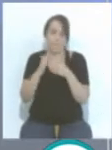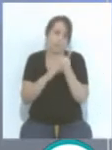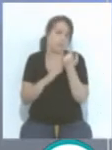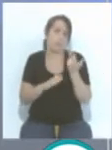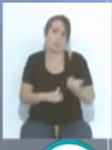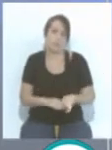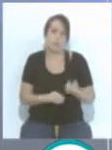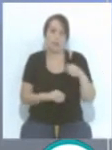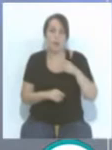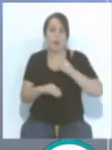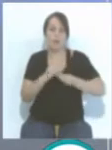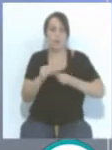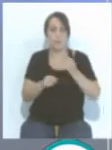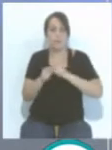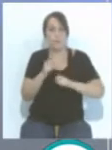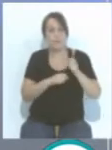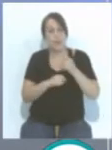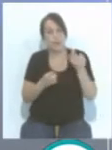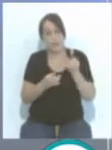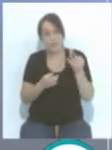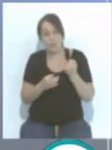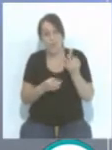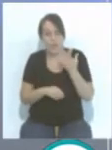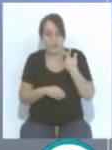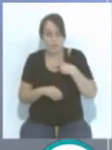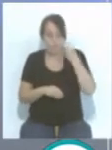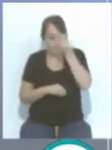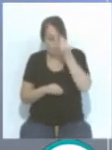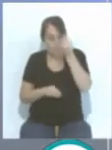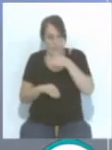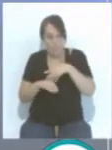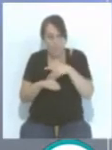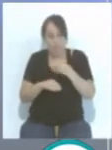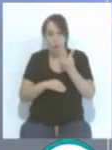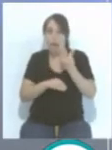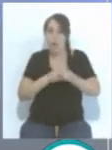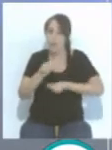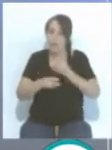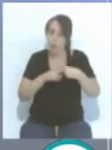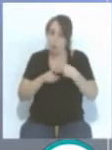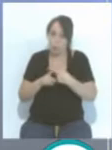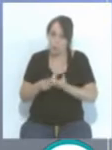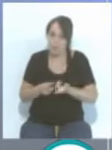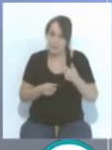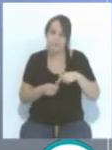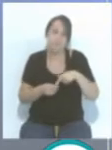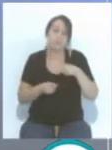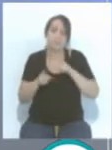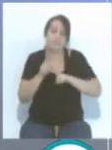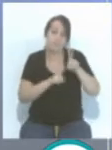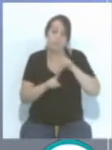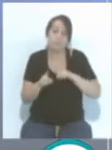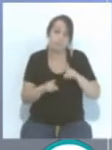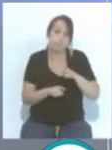que las peñas se tengan que reinventar para seguir haciendo cosas y sobre todo con esta problemática debido